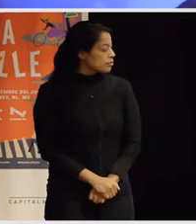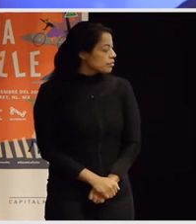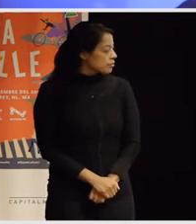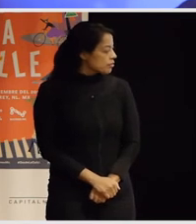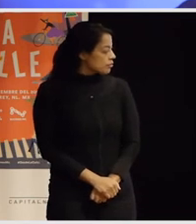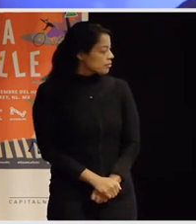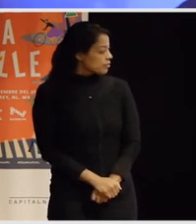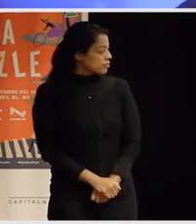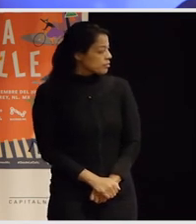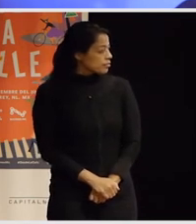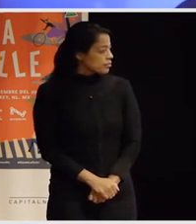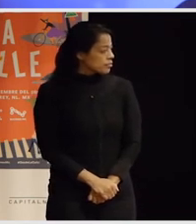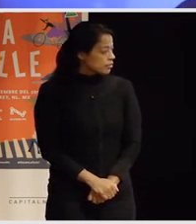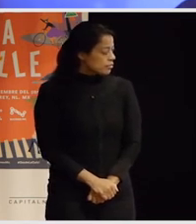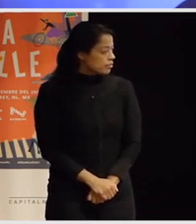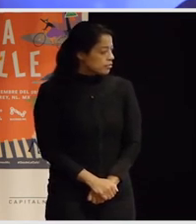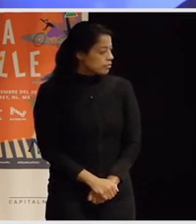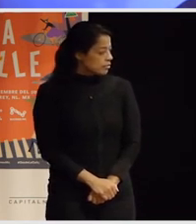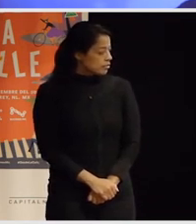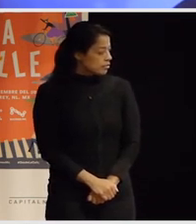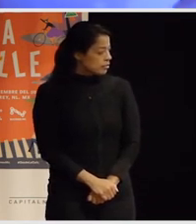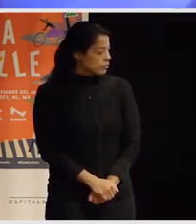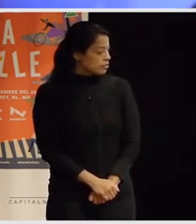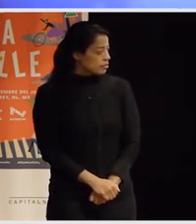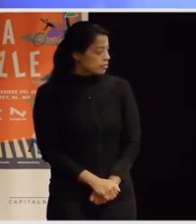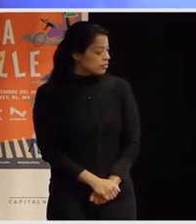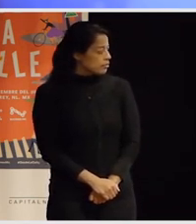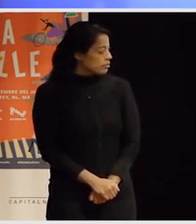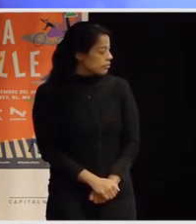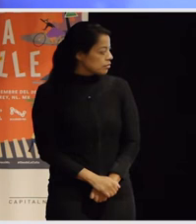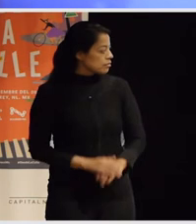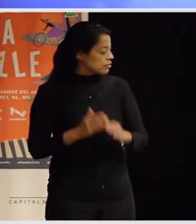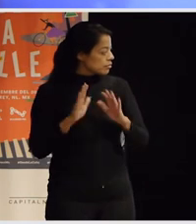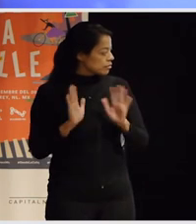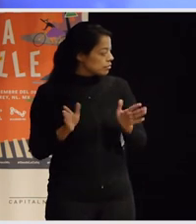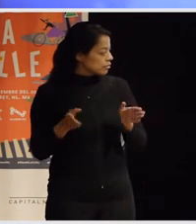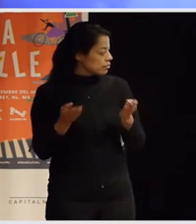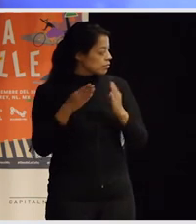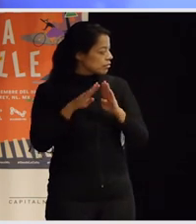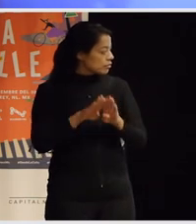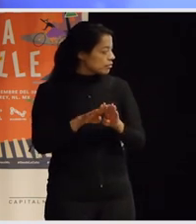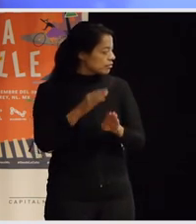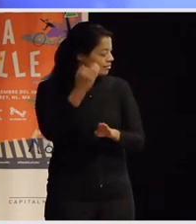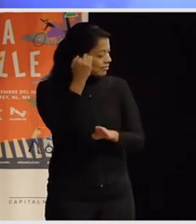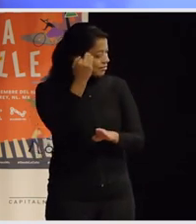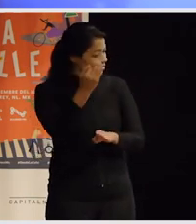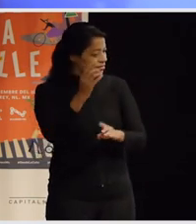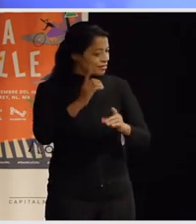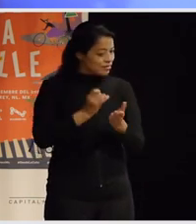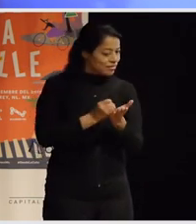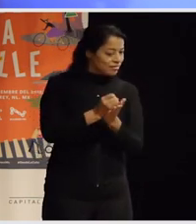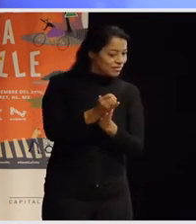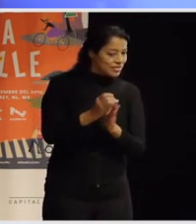tenemos dos últimas y con eso cerramos les toca les toma tiempo de decidirse